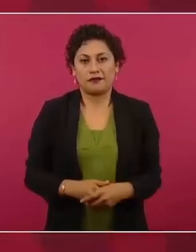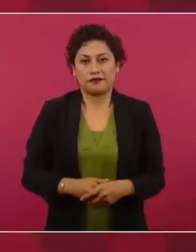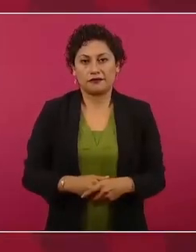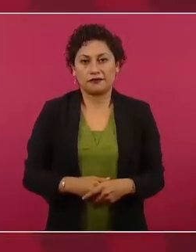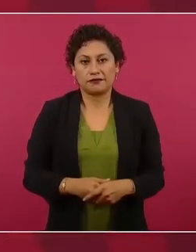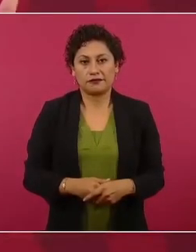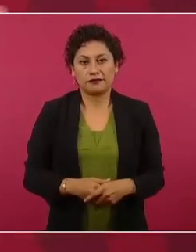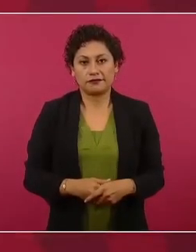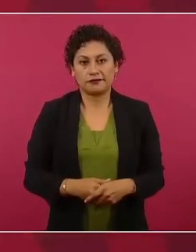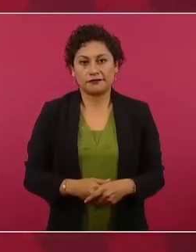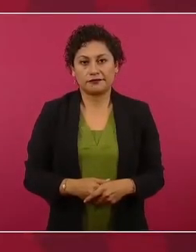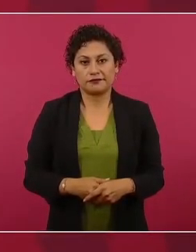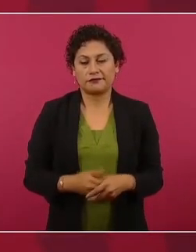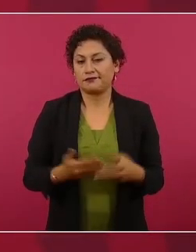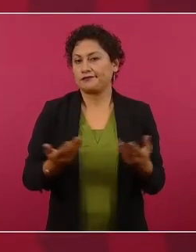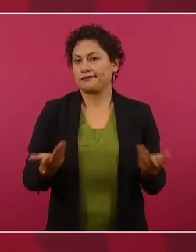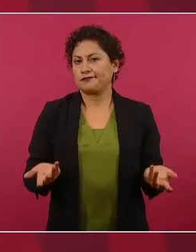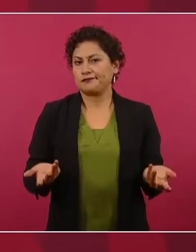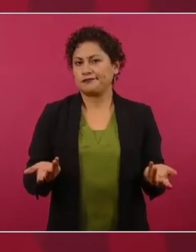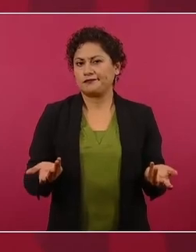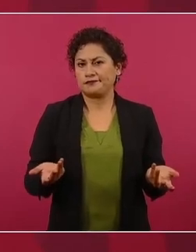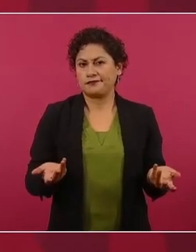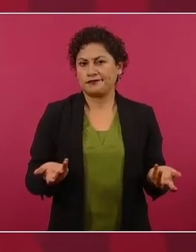cómo tenemos en la cárcel,